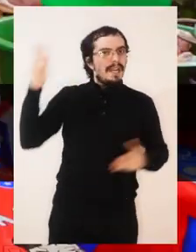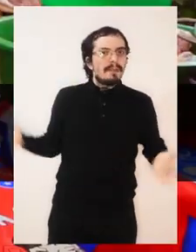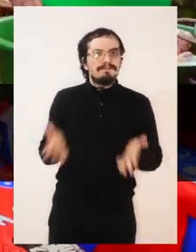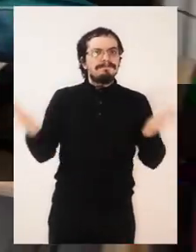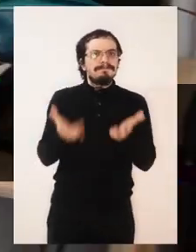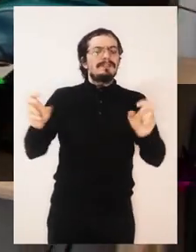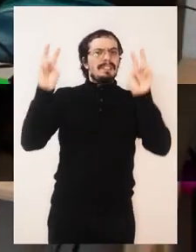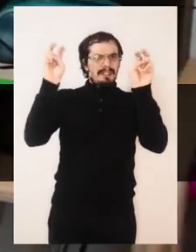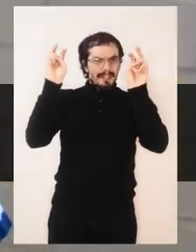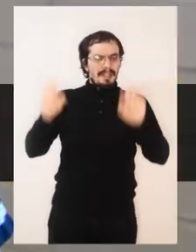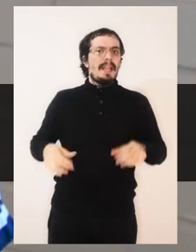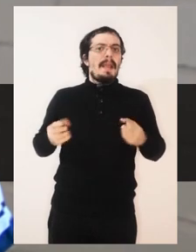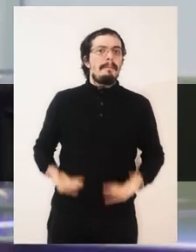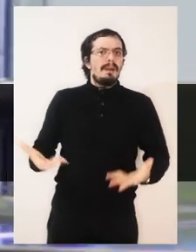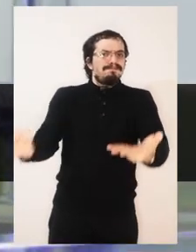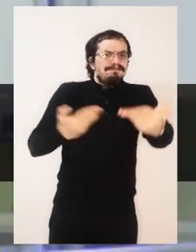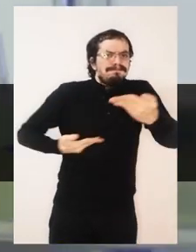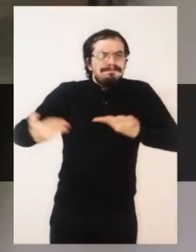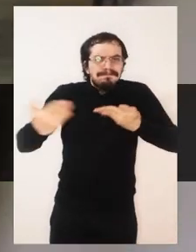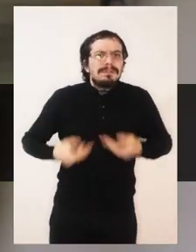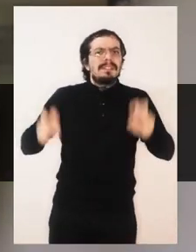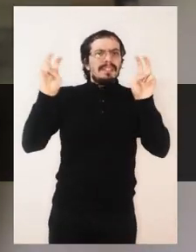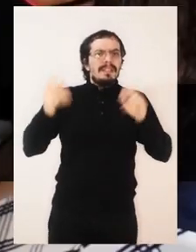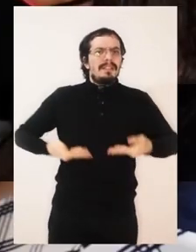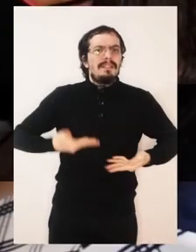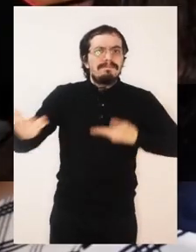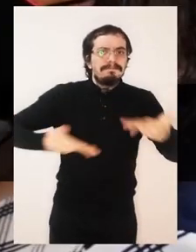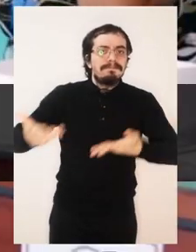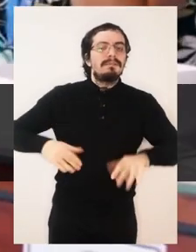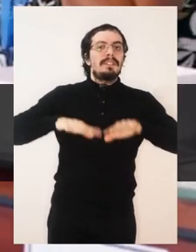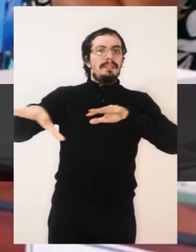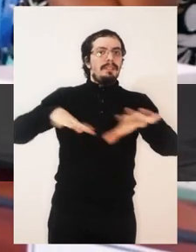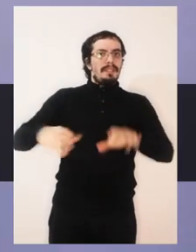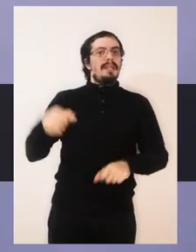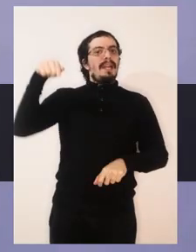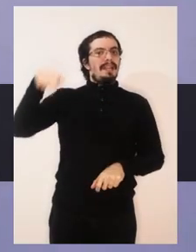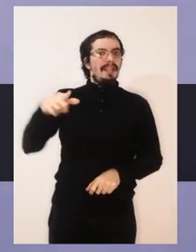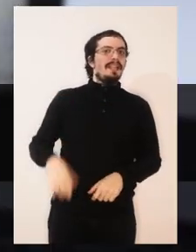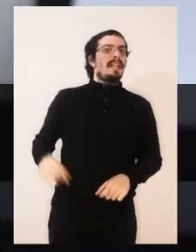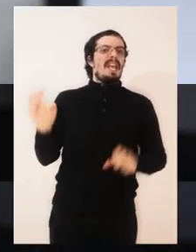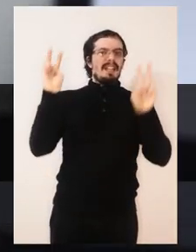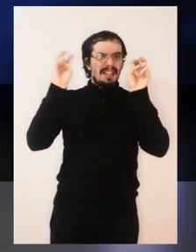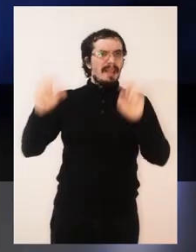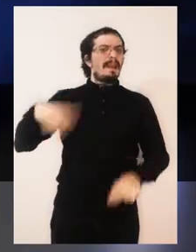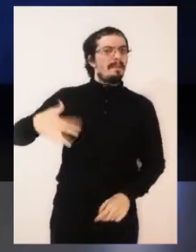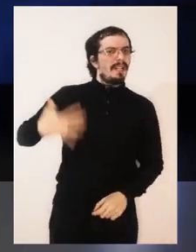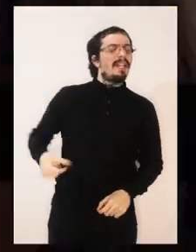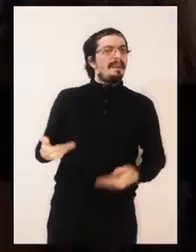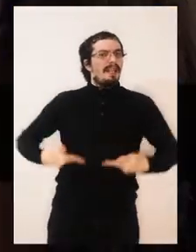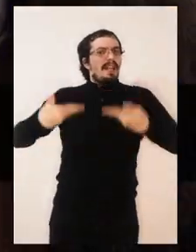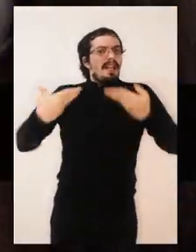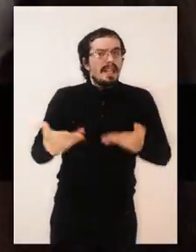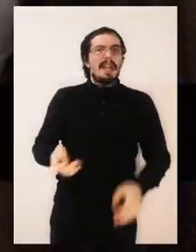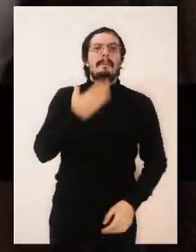iniciativas de recuperación de los bienes y servicios públicos comunes en todas las dimensiones relevantes para posibilitar una